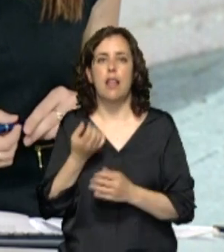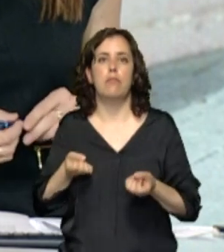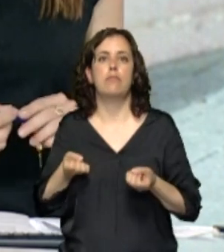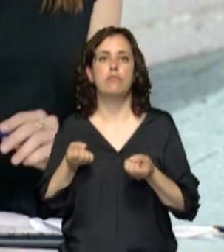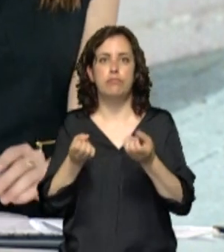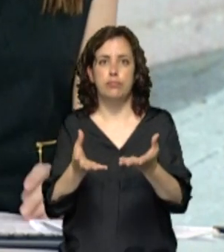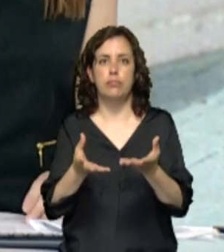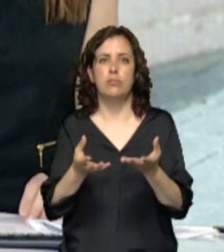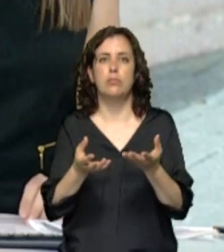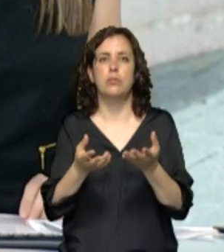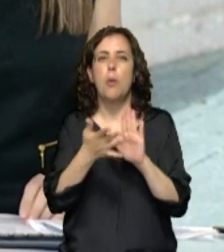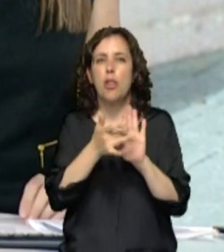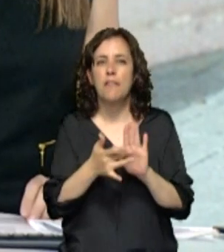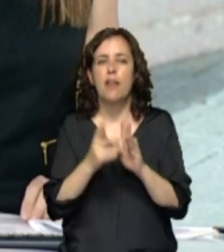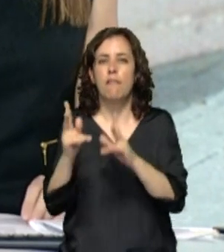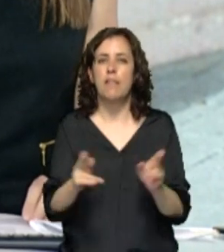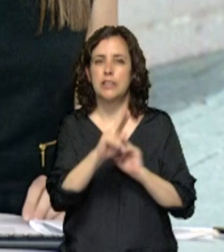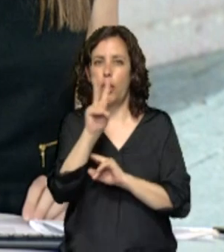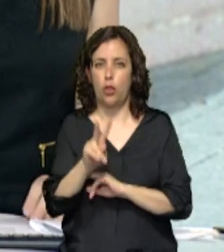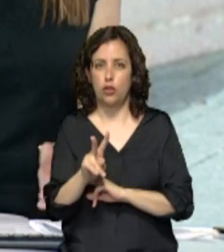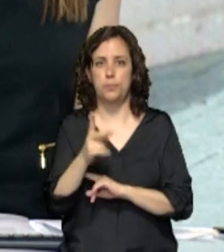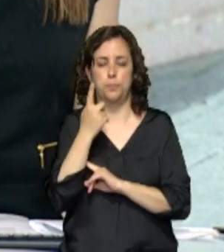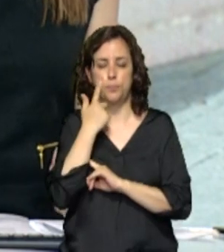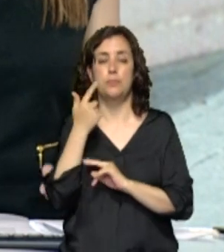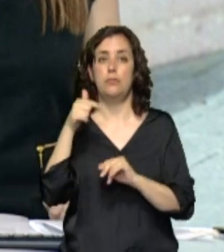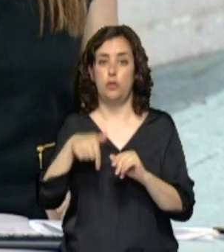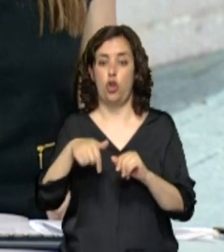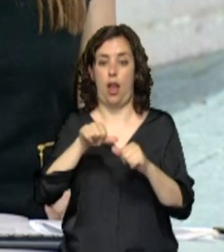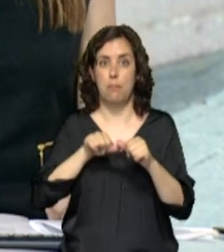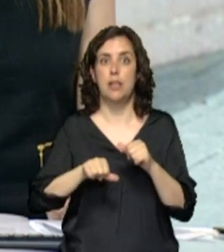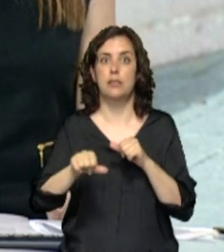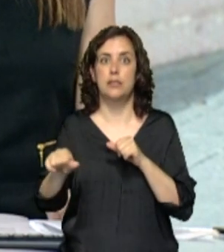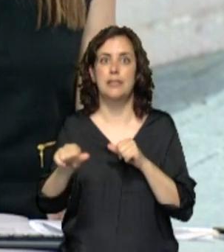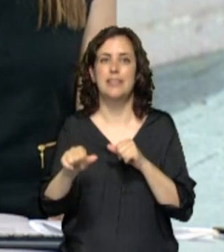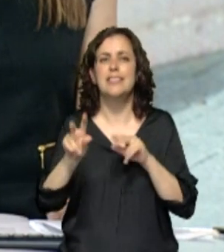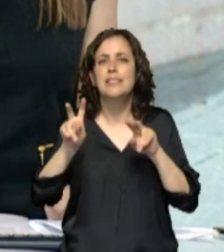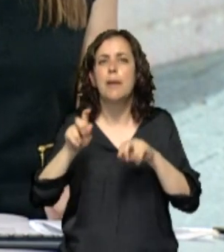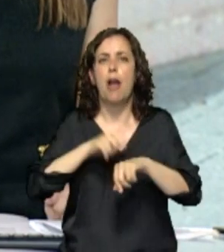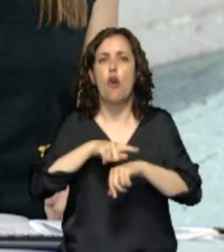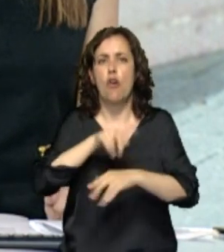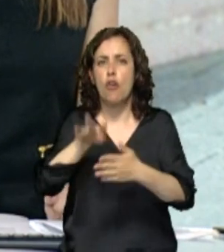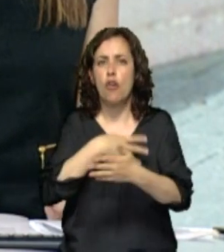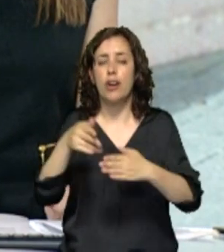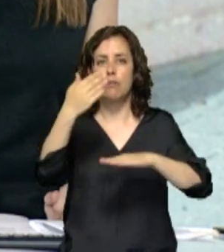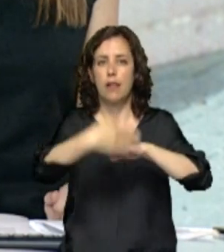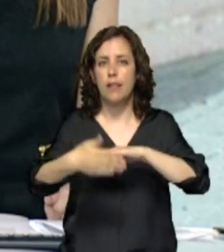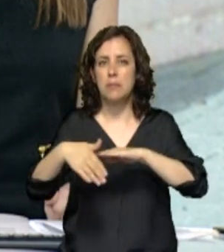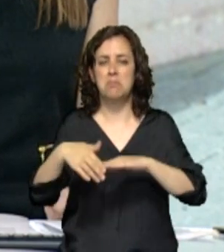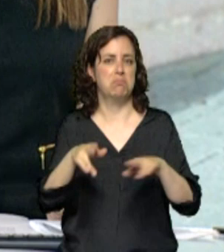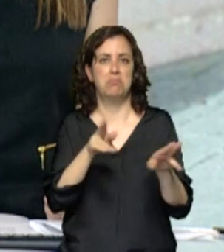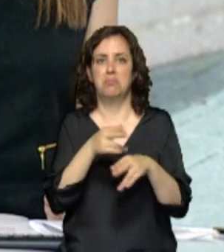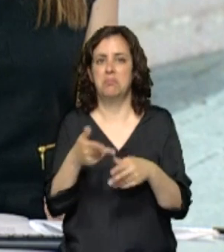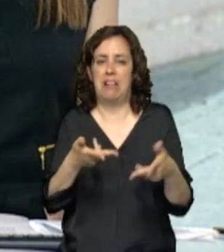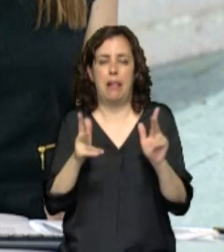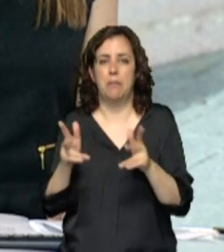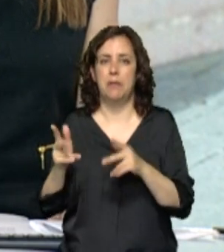nuevas modificaciones de la fase 2. A partir de hoy quedan suprimidas las limitaciones horarias para menores y para practicar deporte no